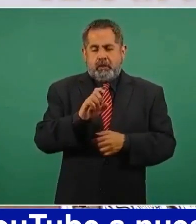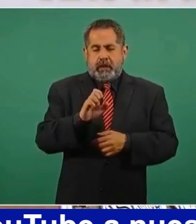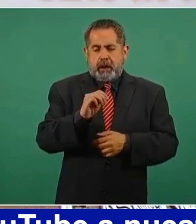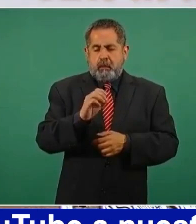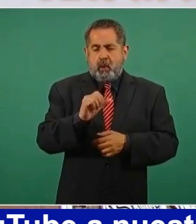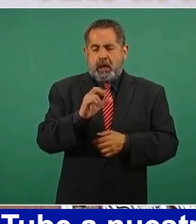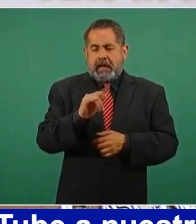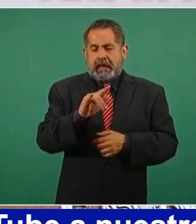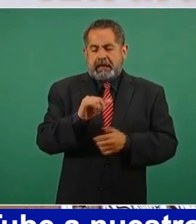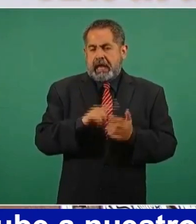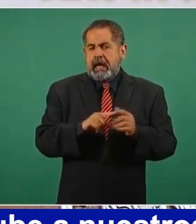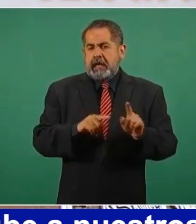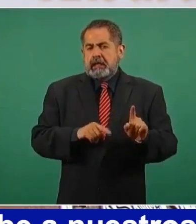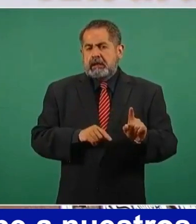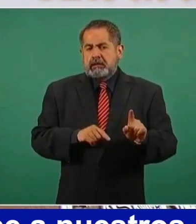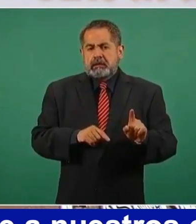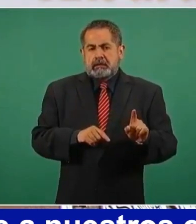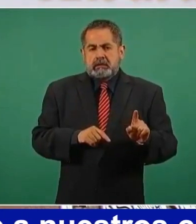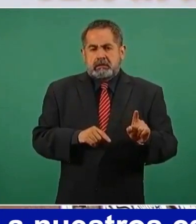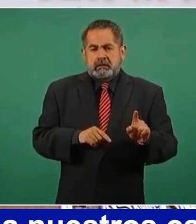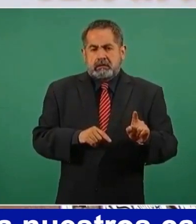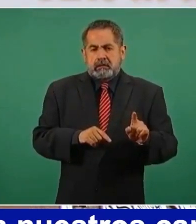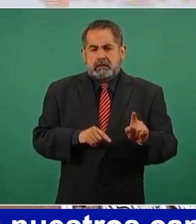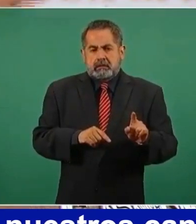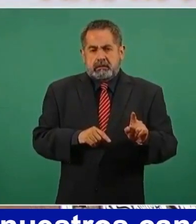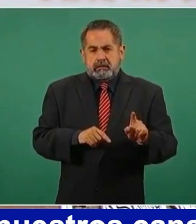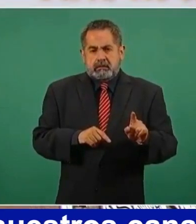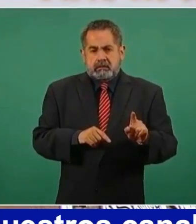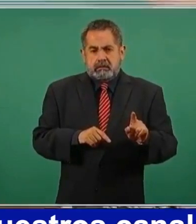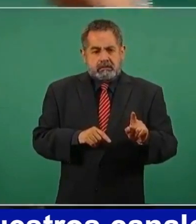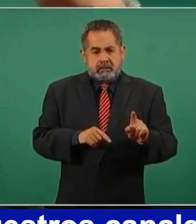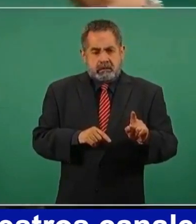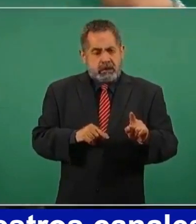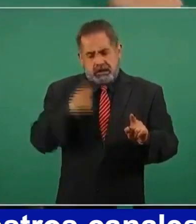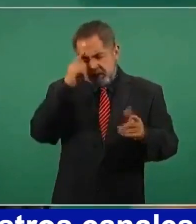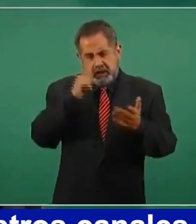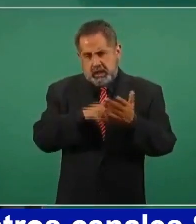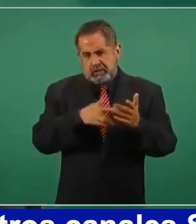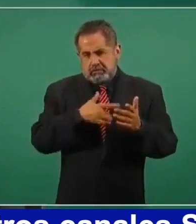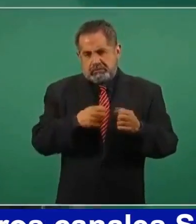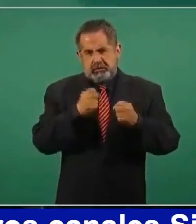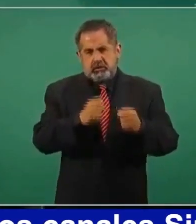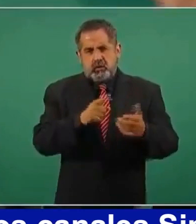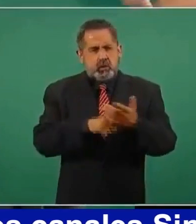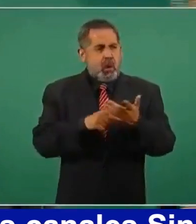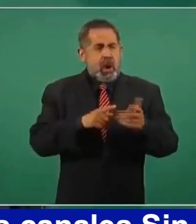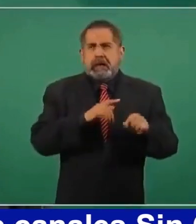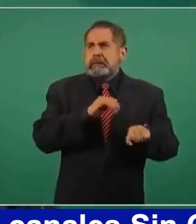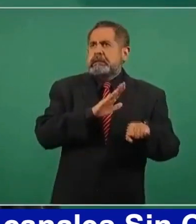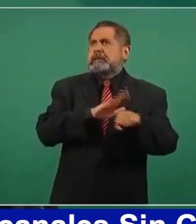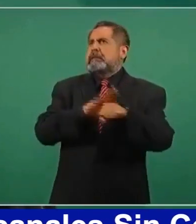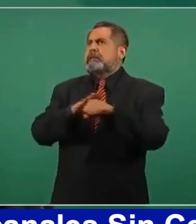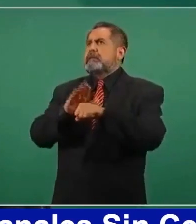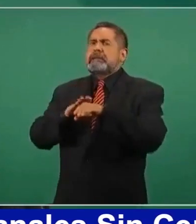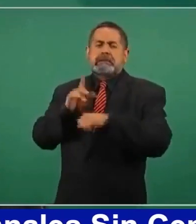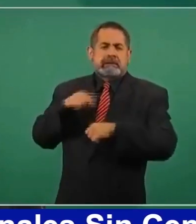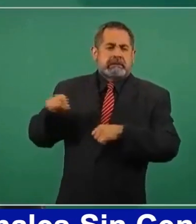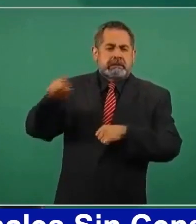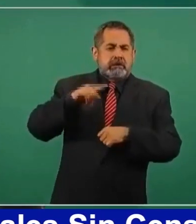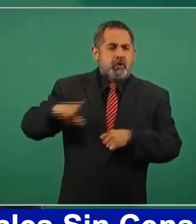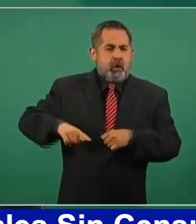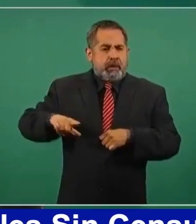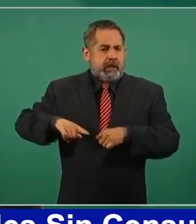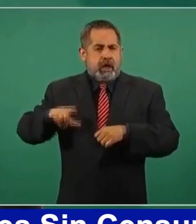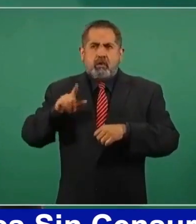seguramente llamaron a los